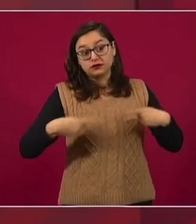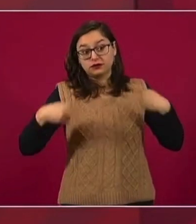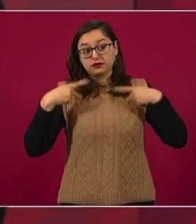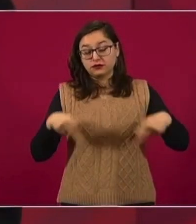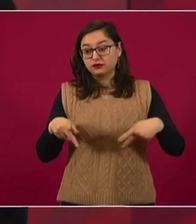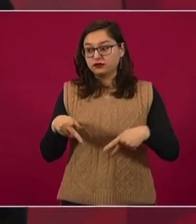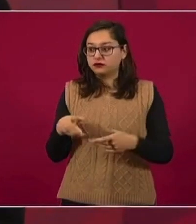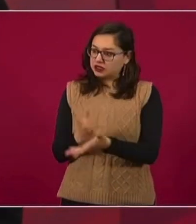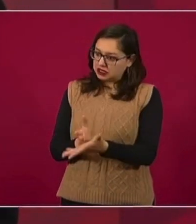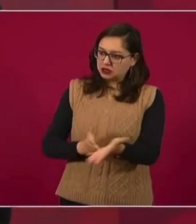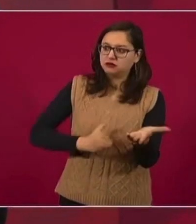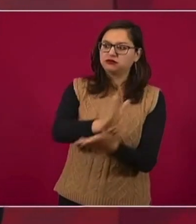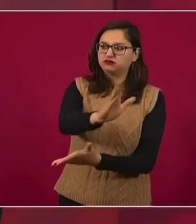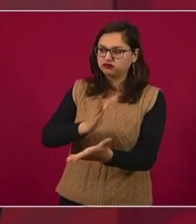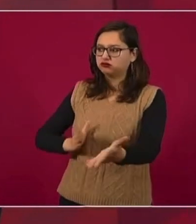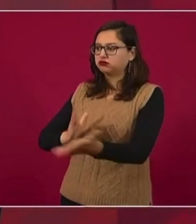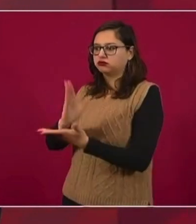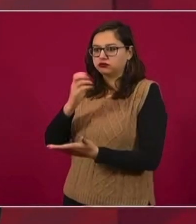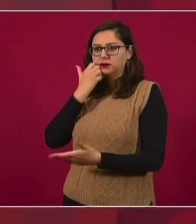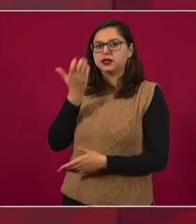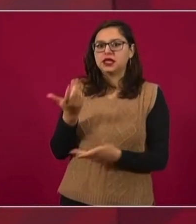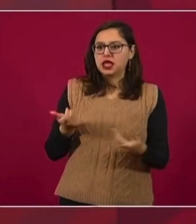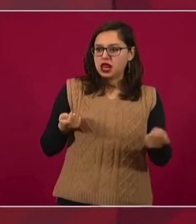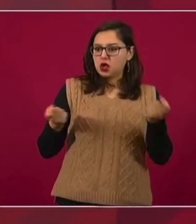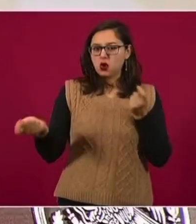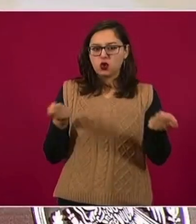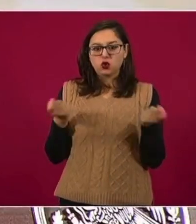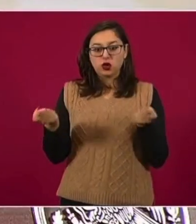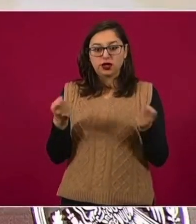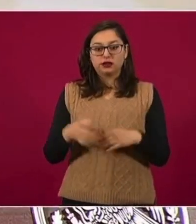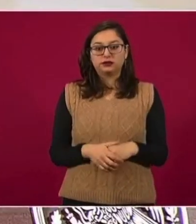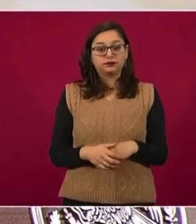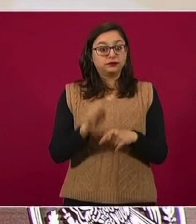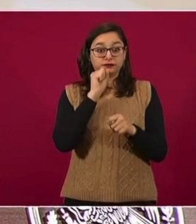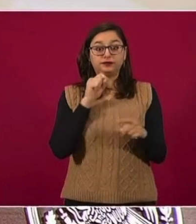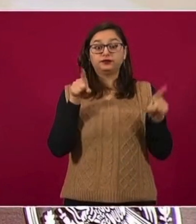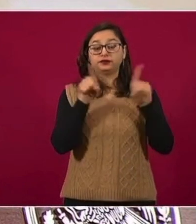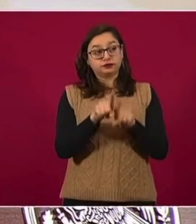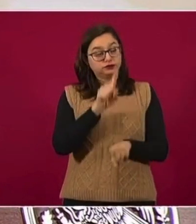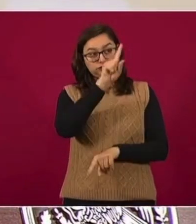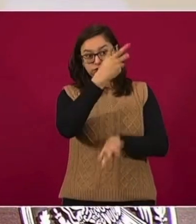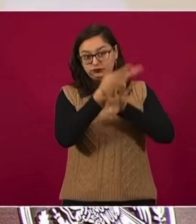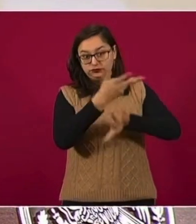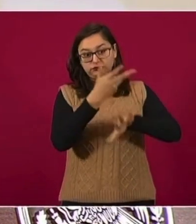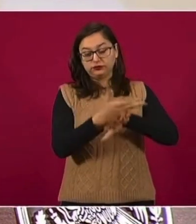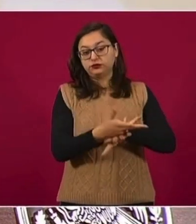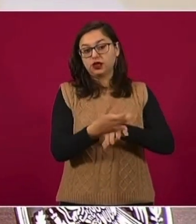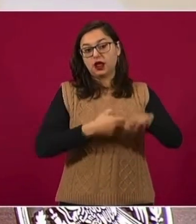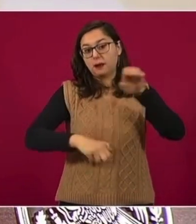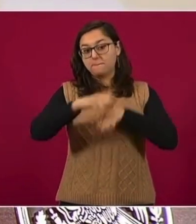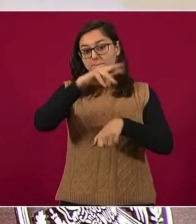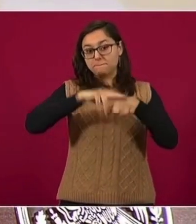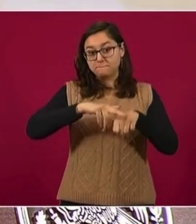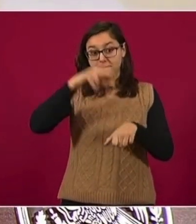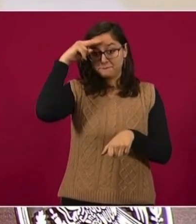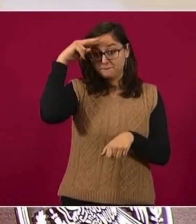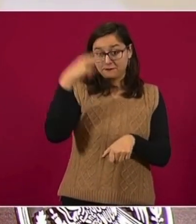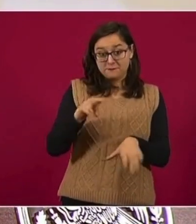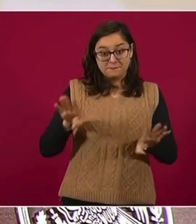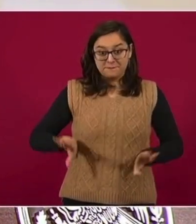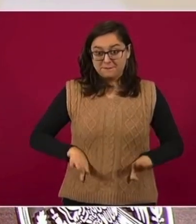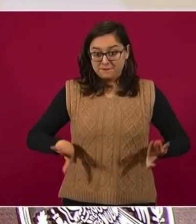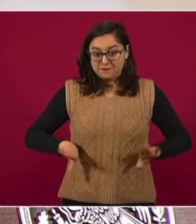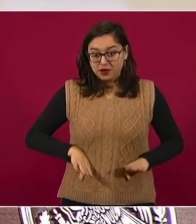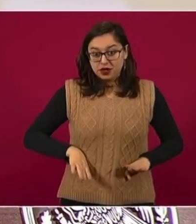embajada en Estados Unidos. Hay quienes tienen una postura y quienes sostienen otra.